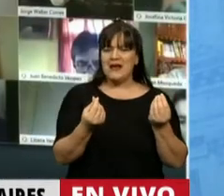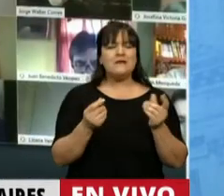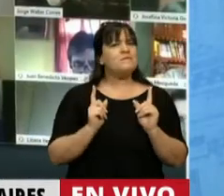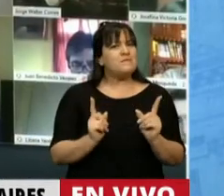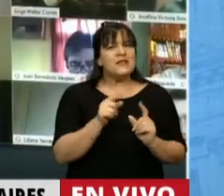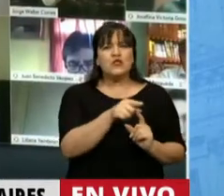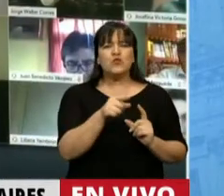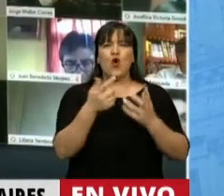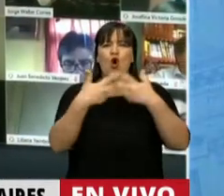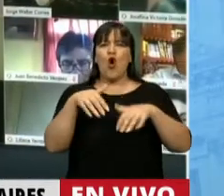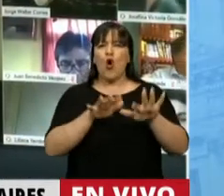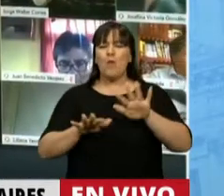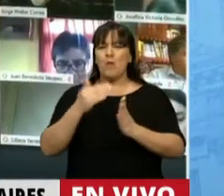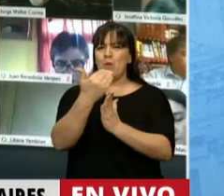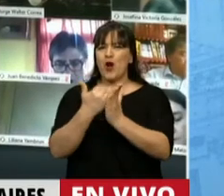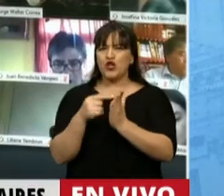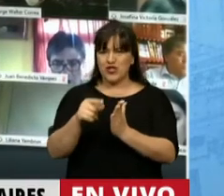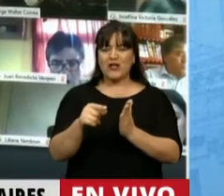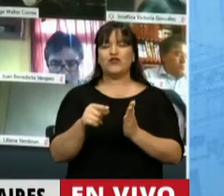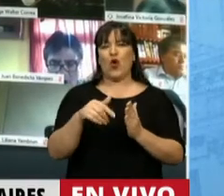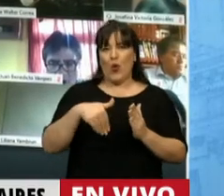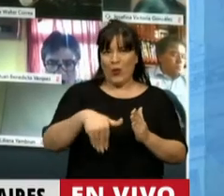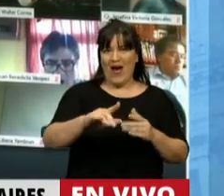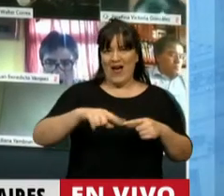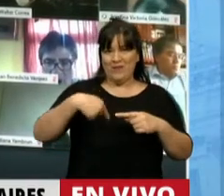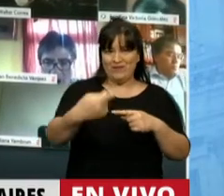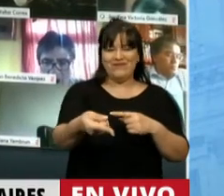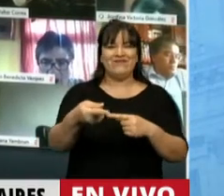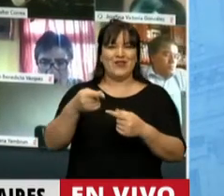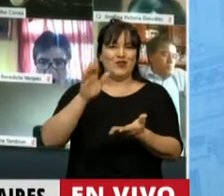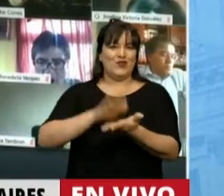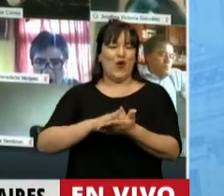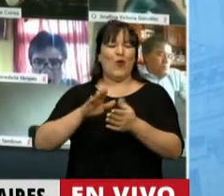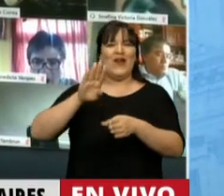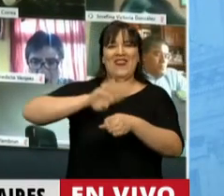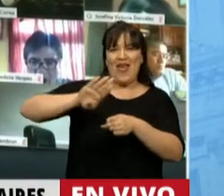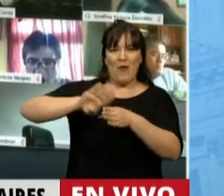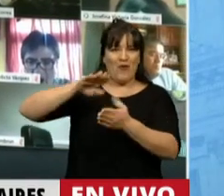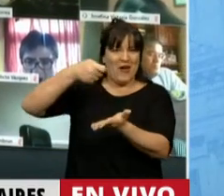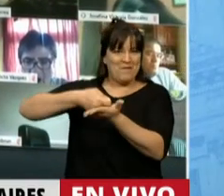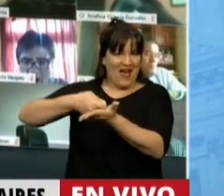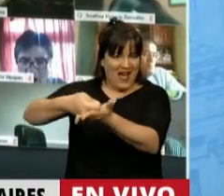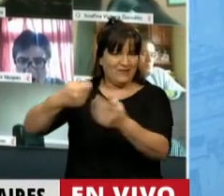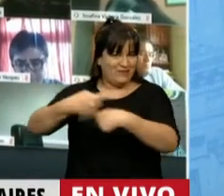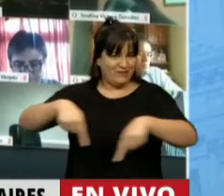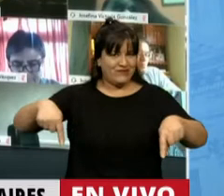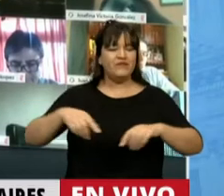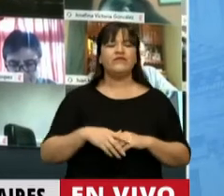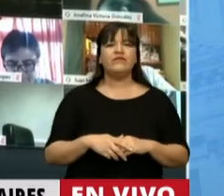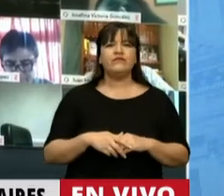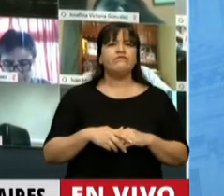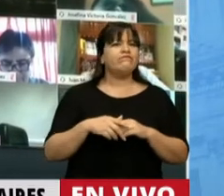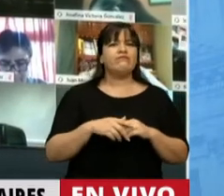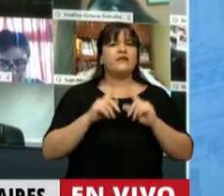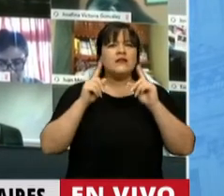el proyecto que viene a continuación, que es el de la deuda bajo legislación local, y se encadena totalmente